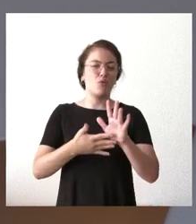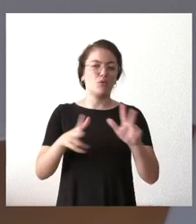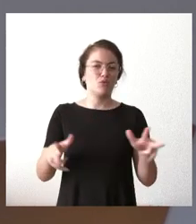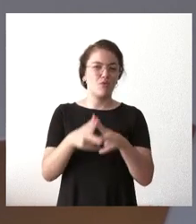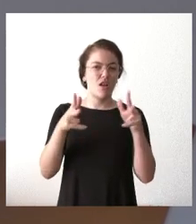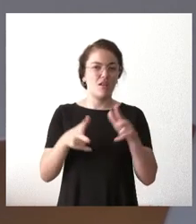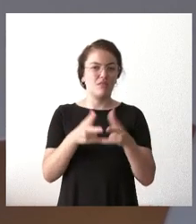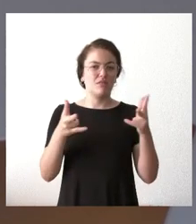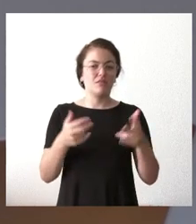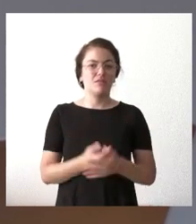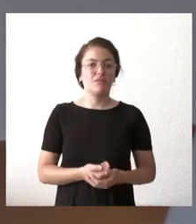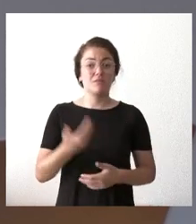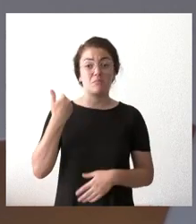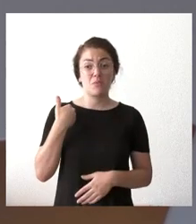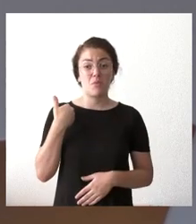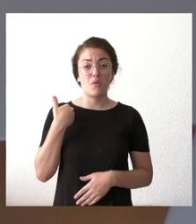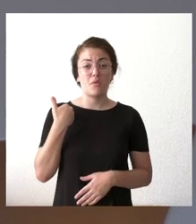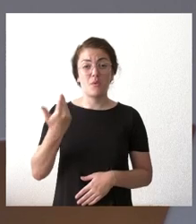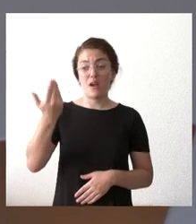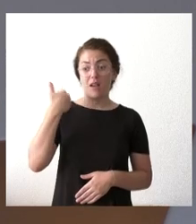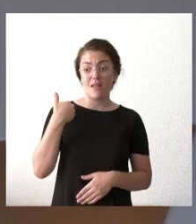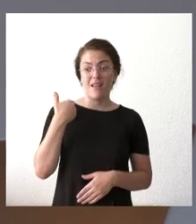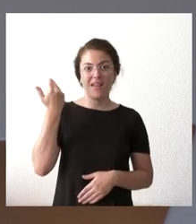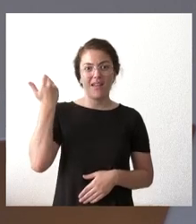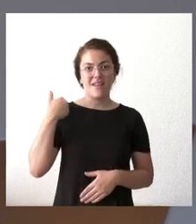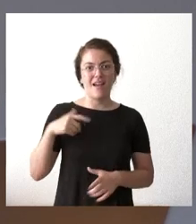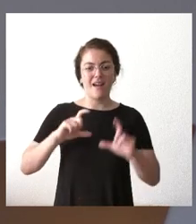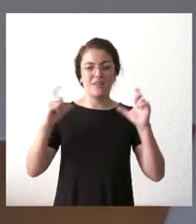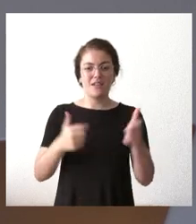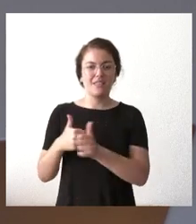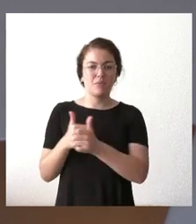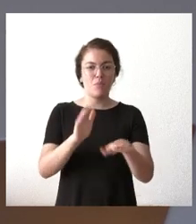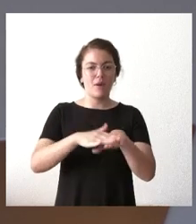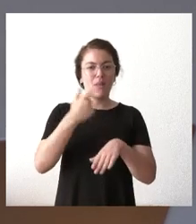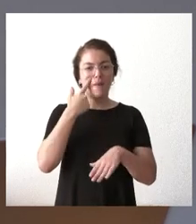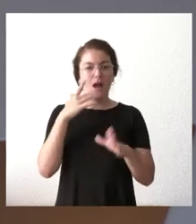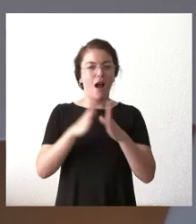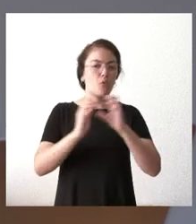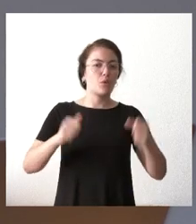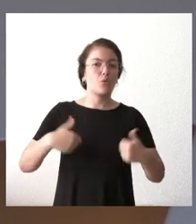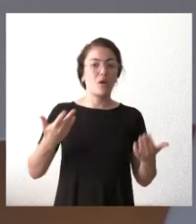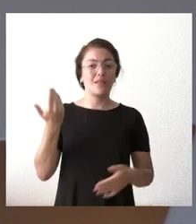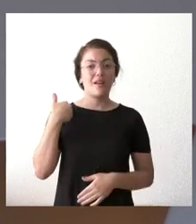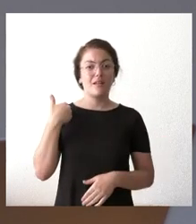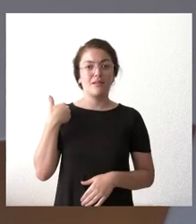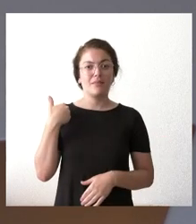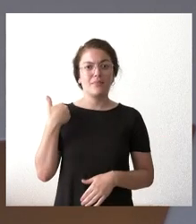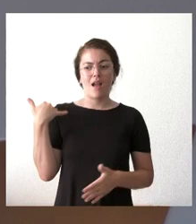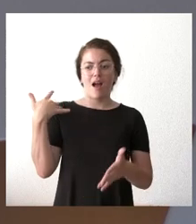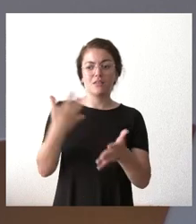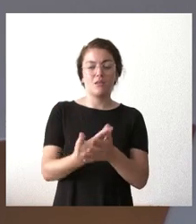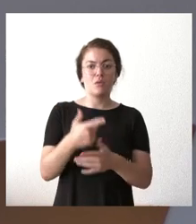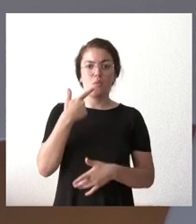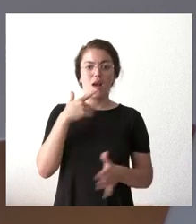y señalada ayer la mesa de seguimiento para la toma de acuerdos bueno pues en el curso de todo este tiempo hemos tenido un episodio meteorológico